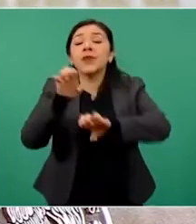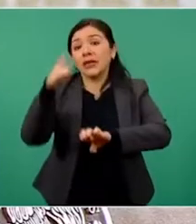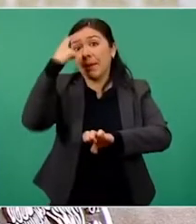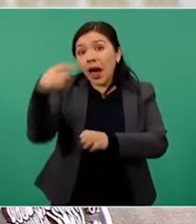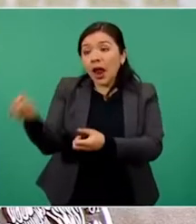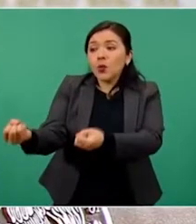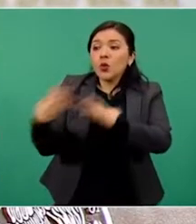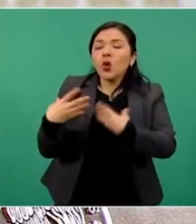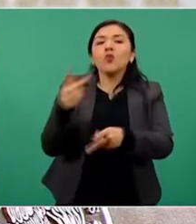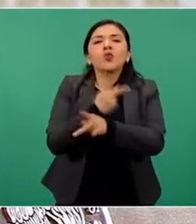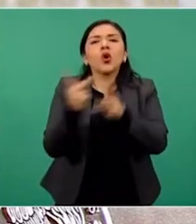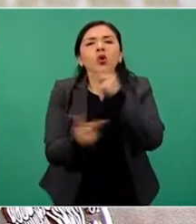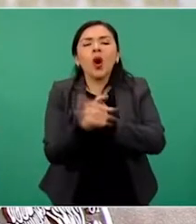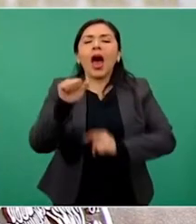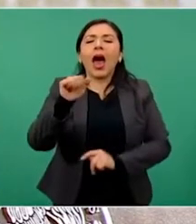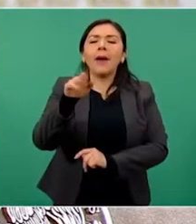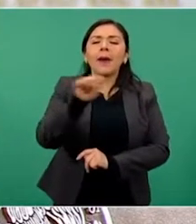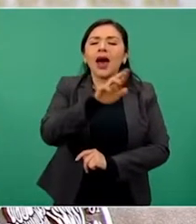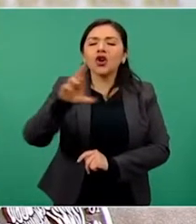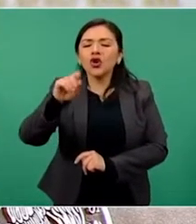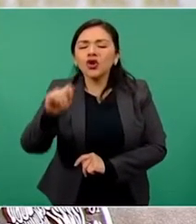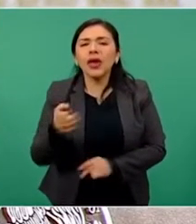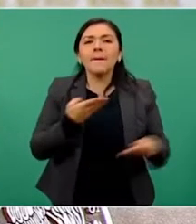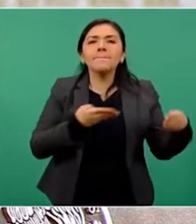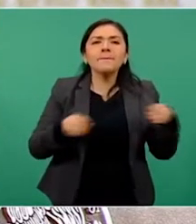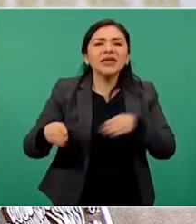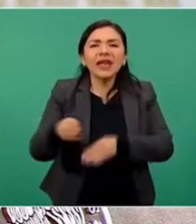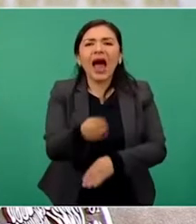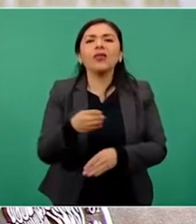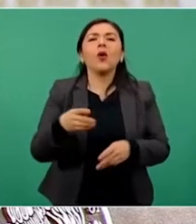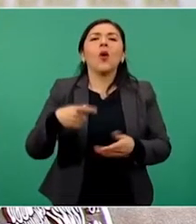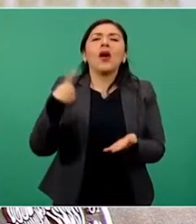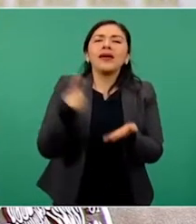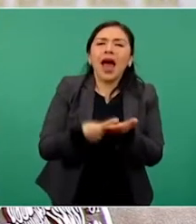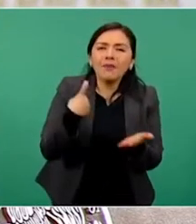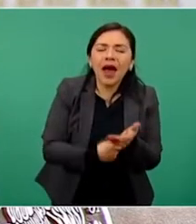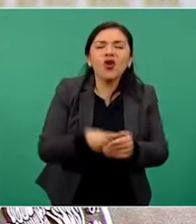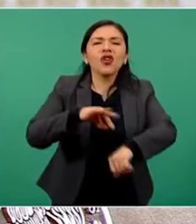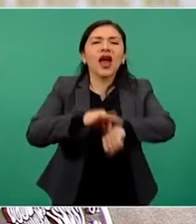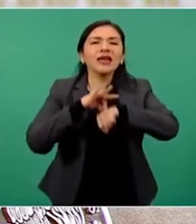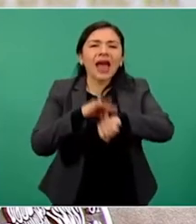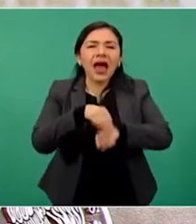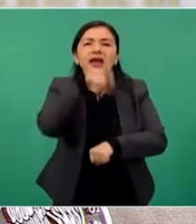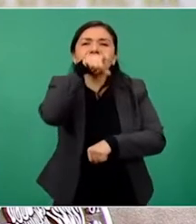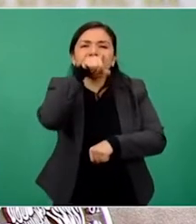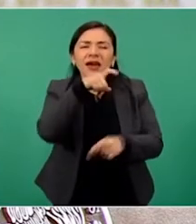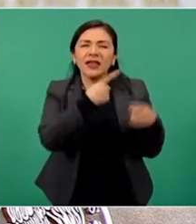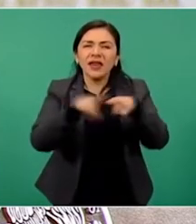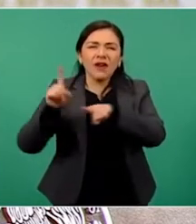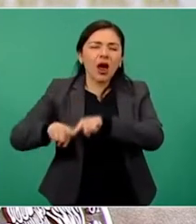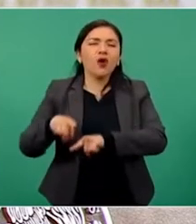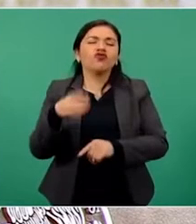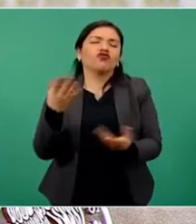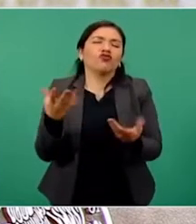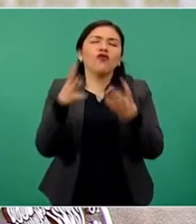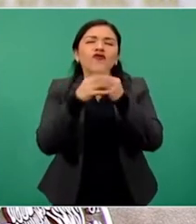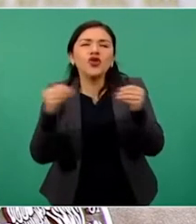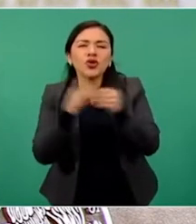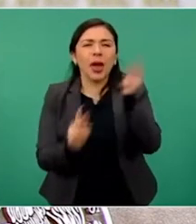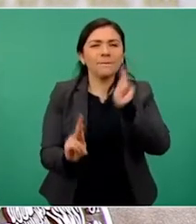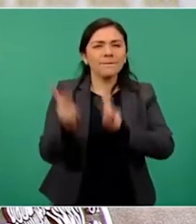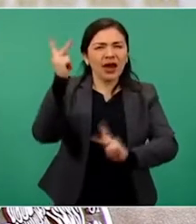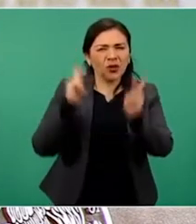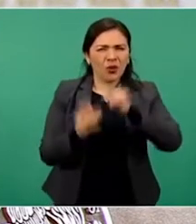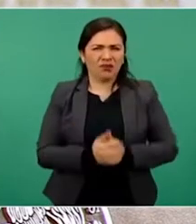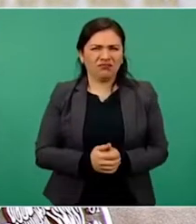abarrotes, pescados, mariscos, carnes rojas, aves, frutas y verduras, que son,